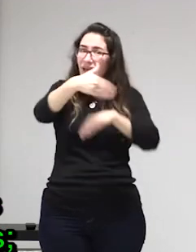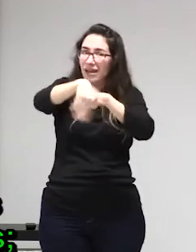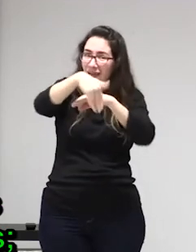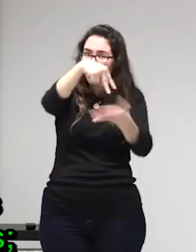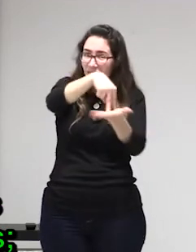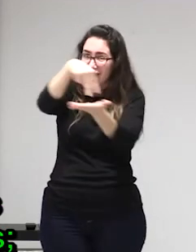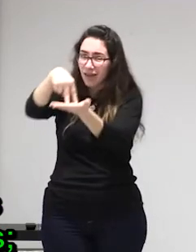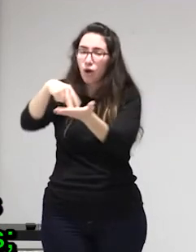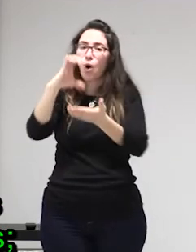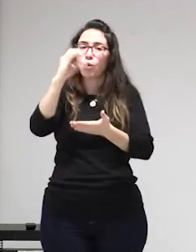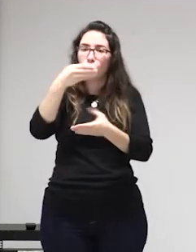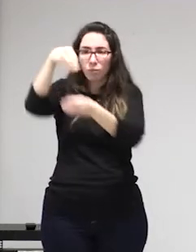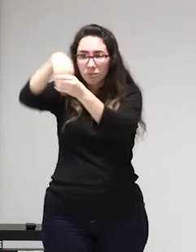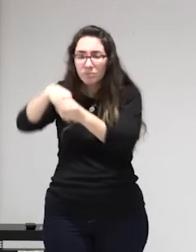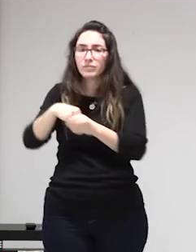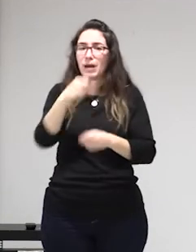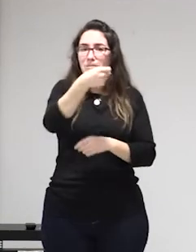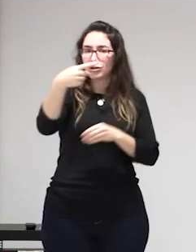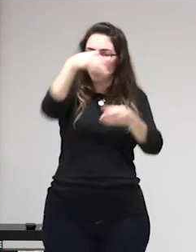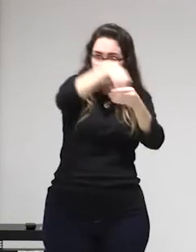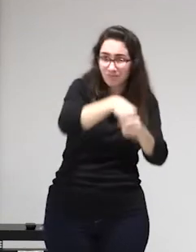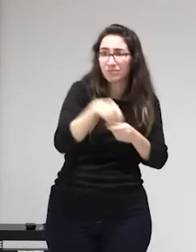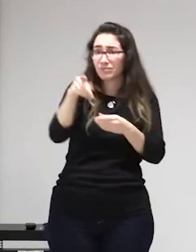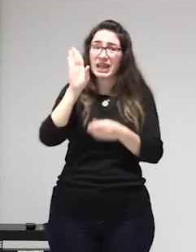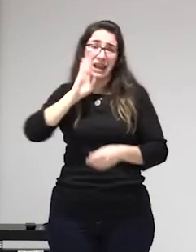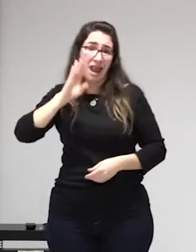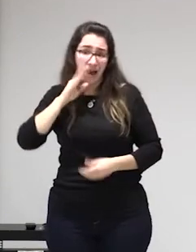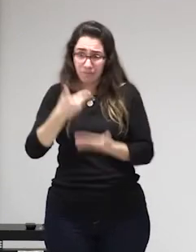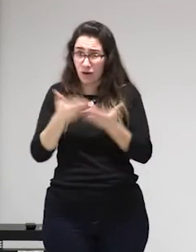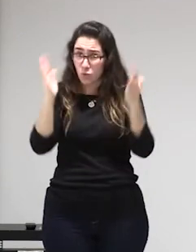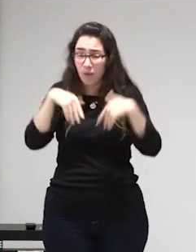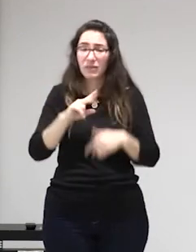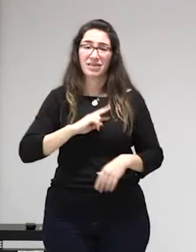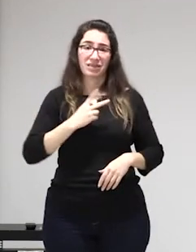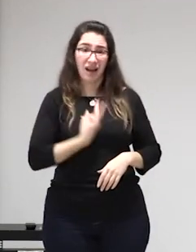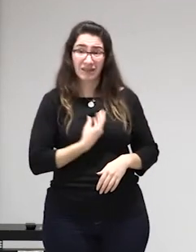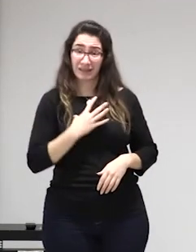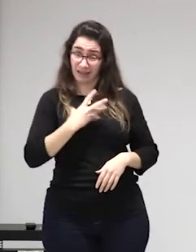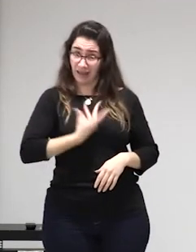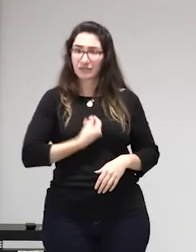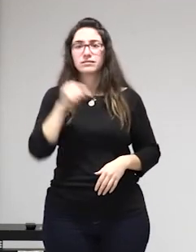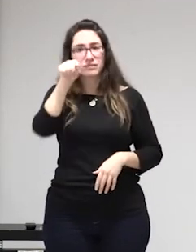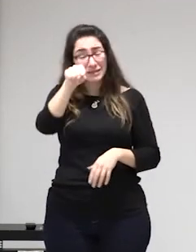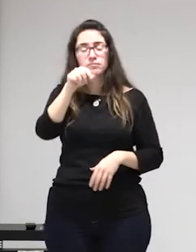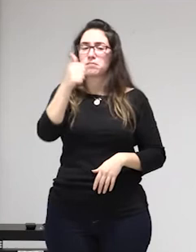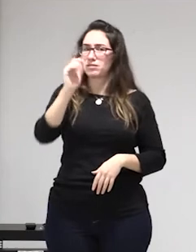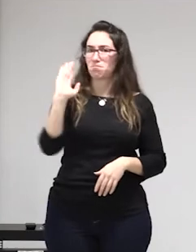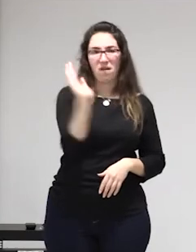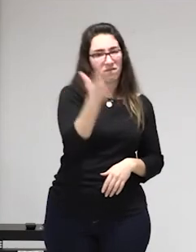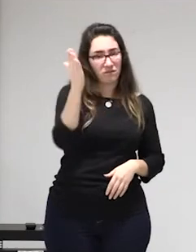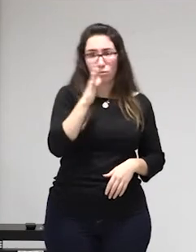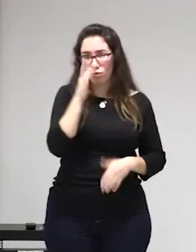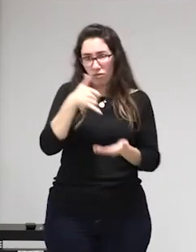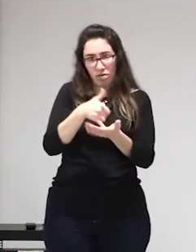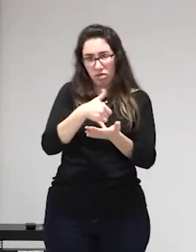reunirse con nosotras después algunos medios de comunicación también sobre todo el salto